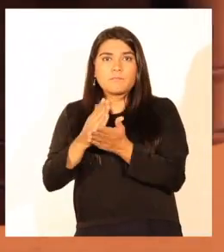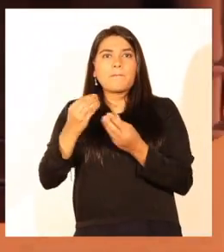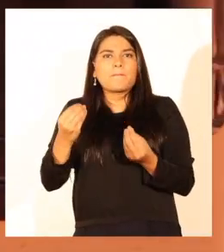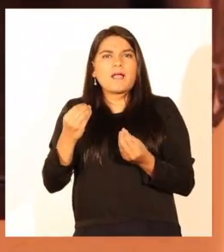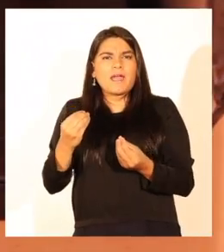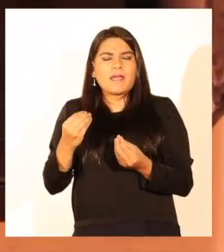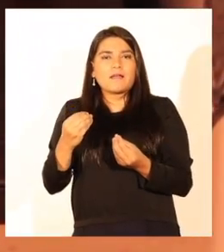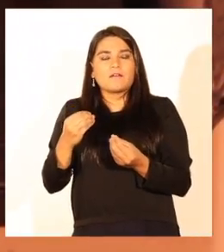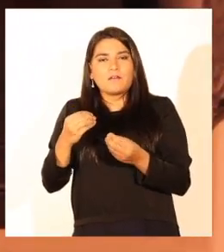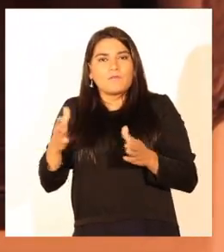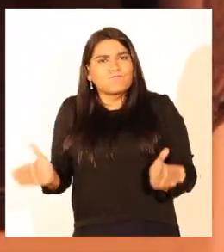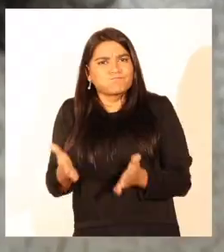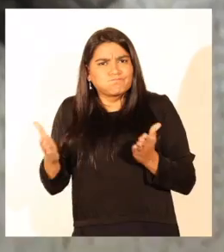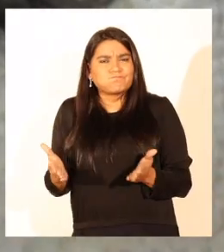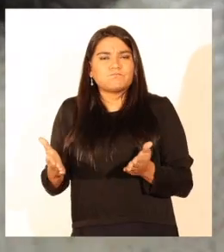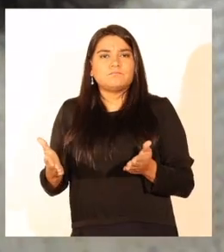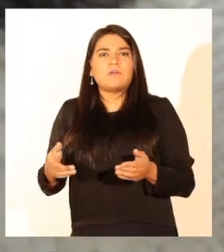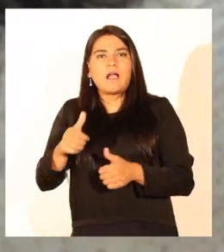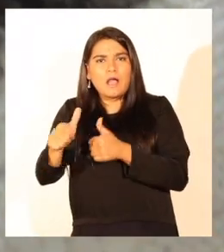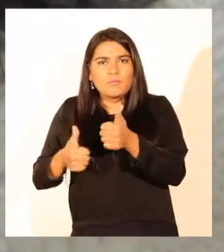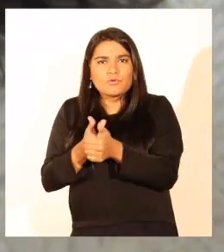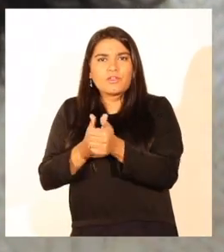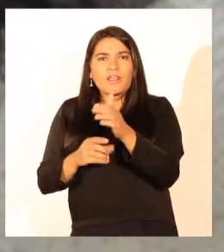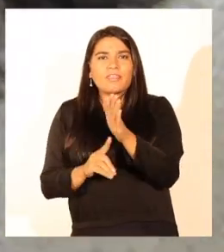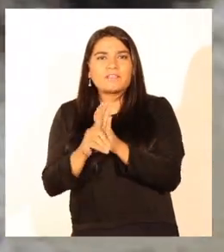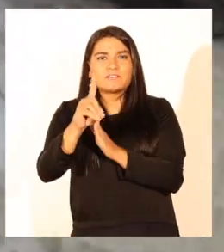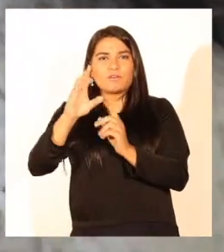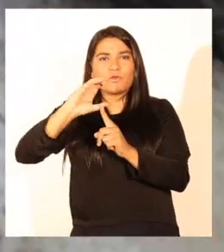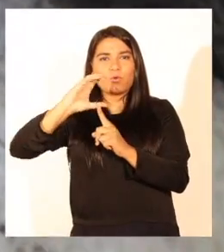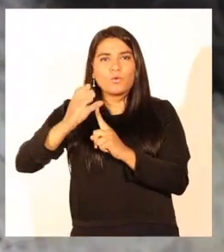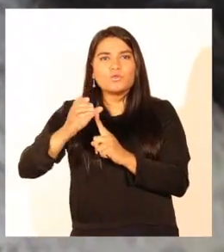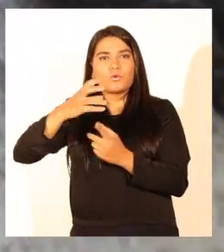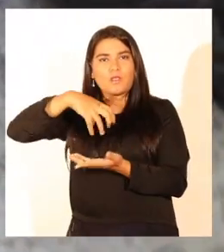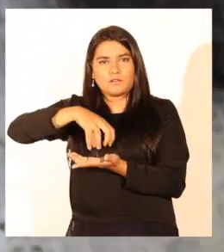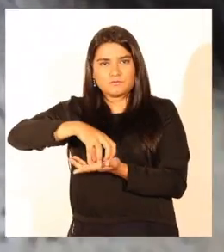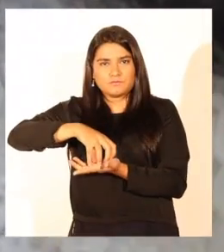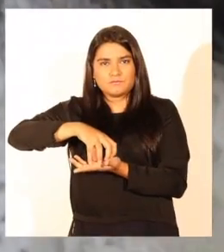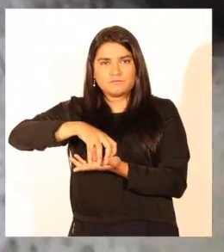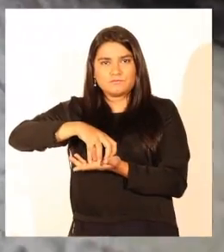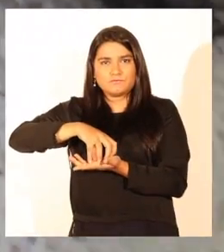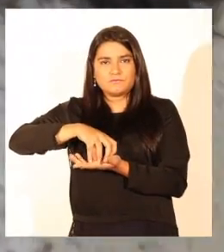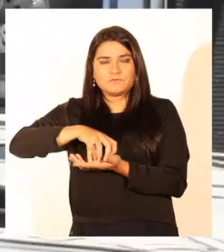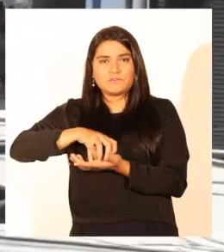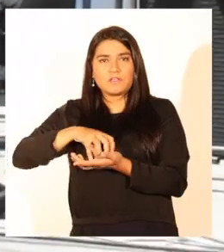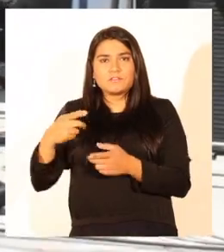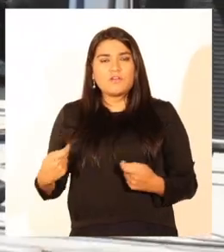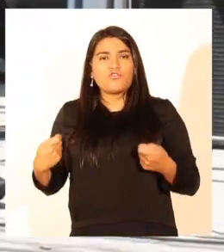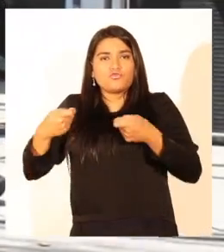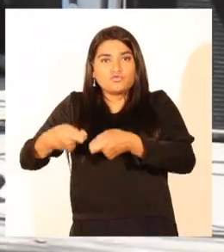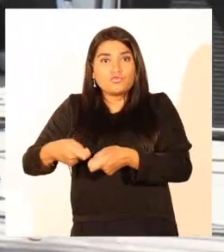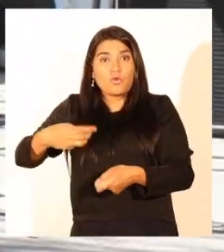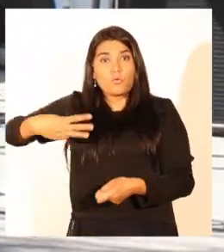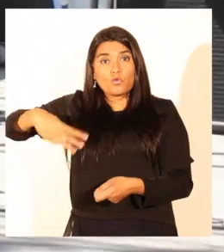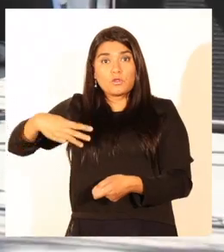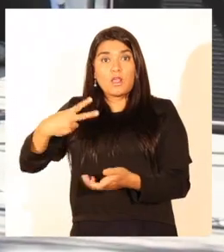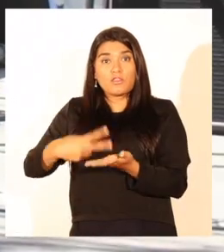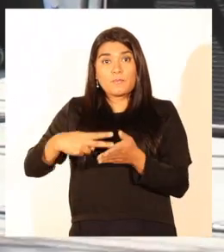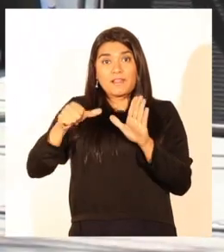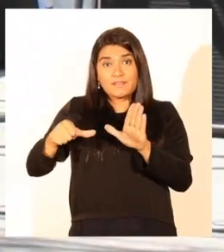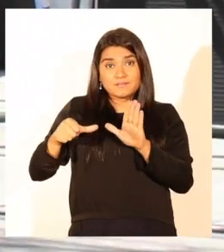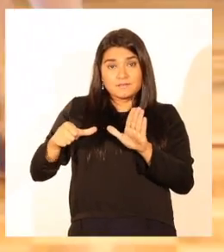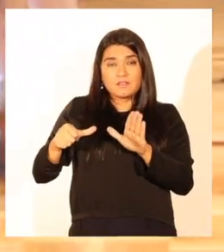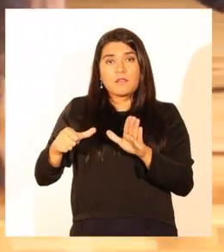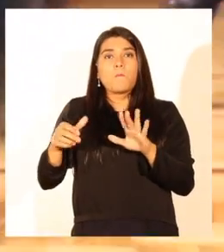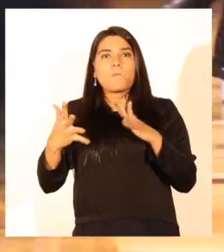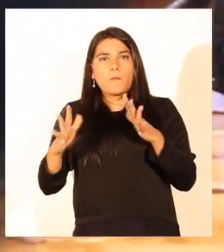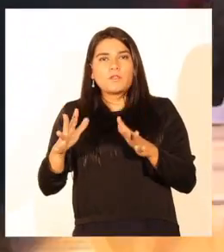misión de fomentar, promover y apoyar el desarrollo cultural de la ciudad. La subvención municipal para el año 2016